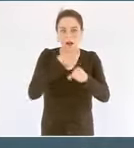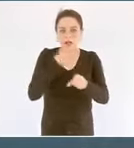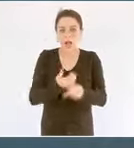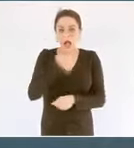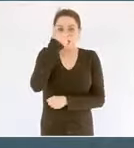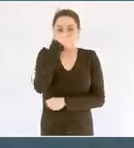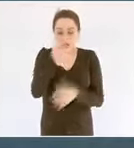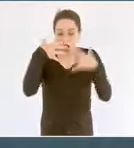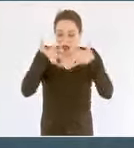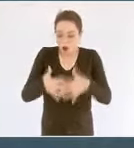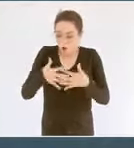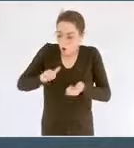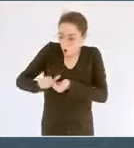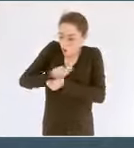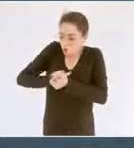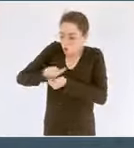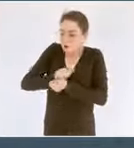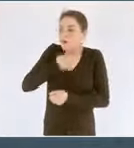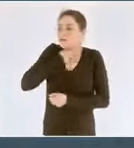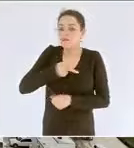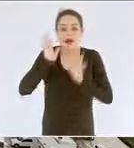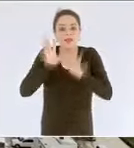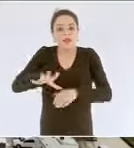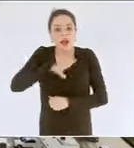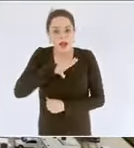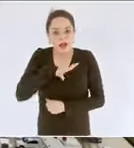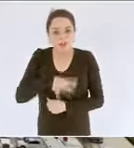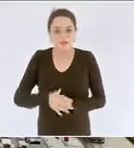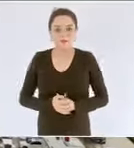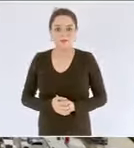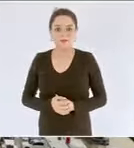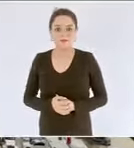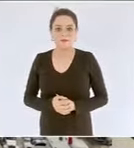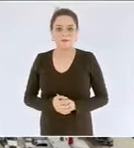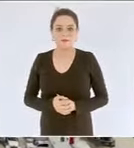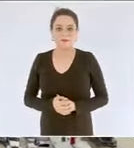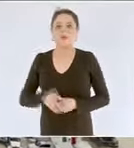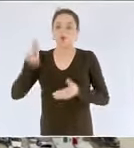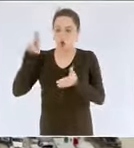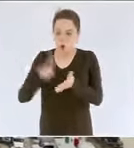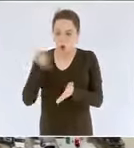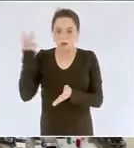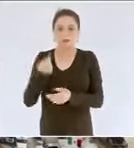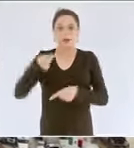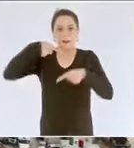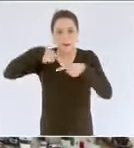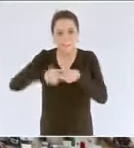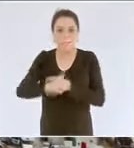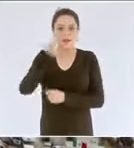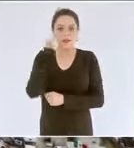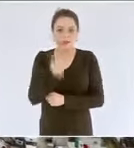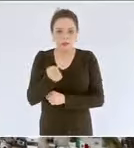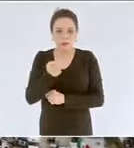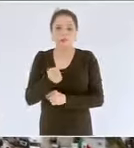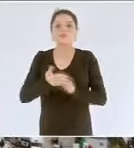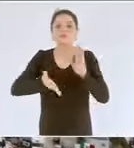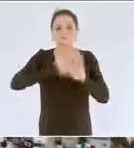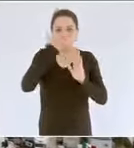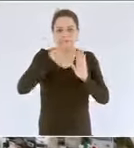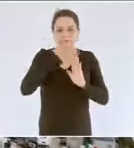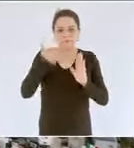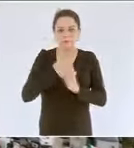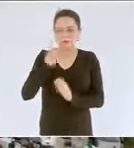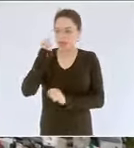se reiniciará la construcción de la planta coquizadora